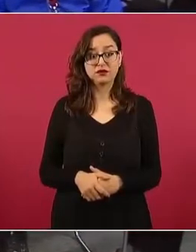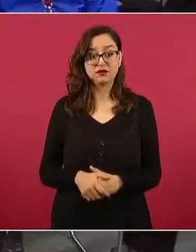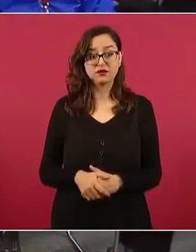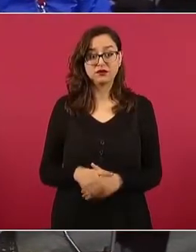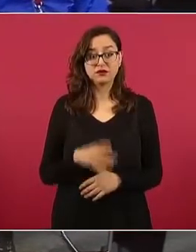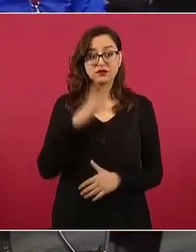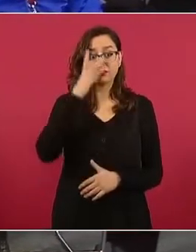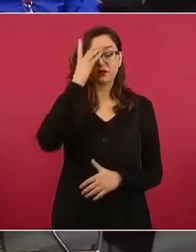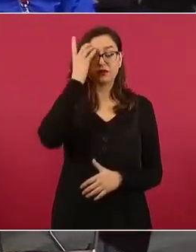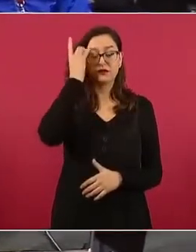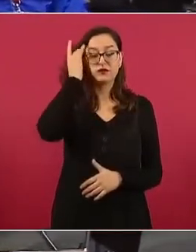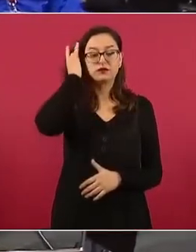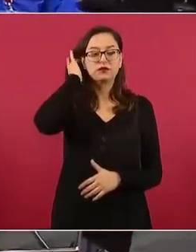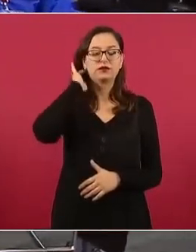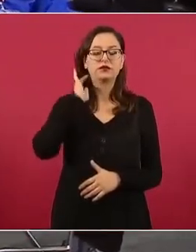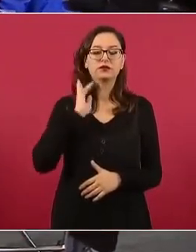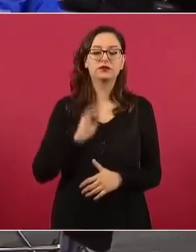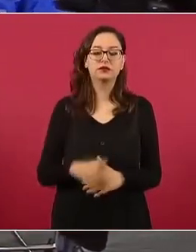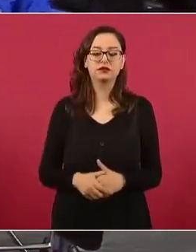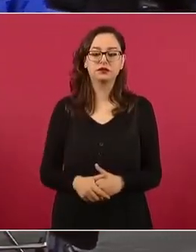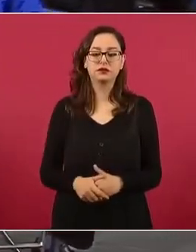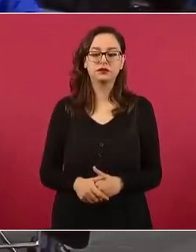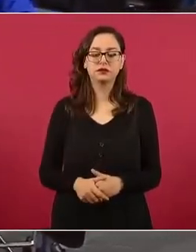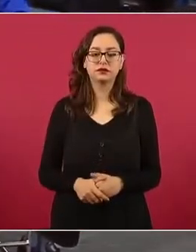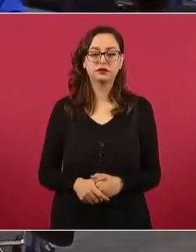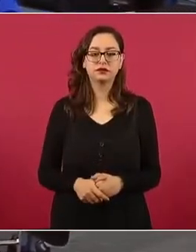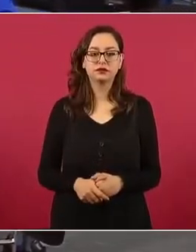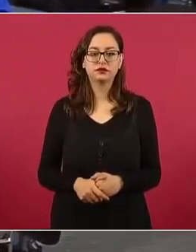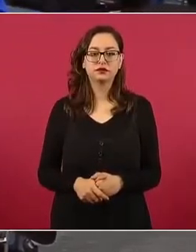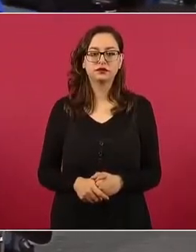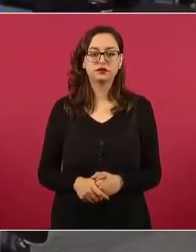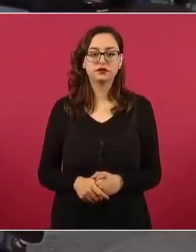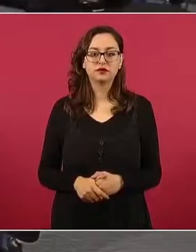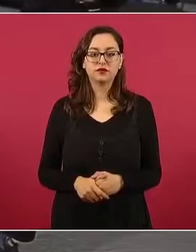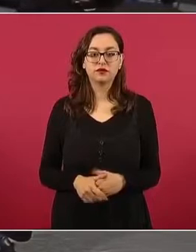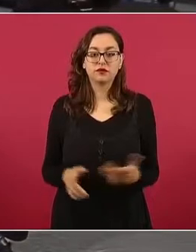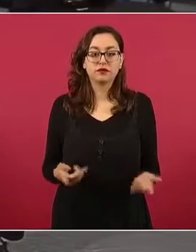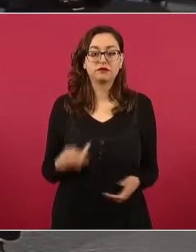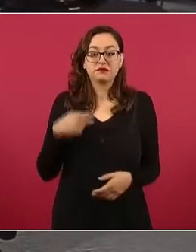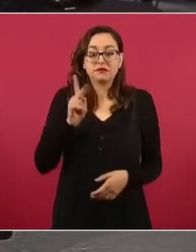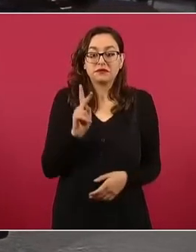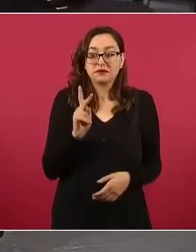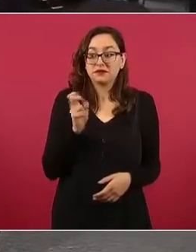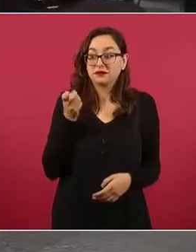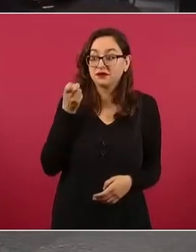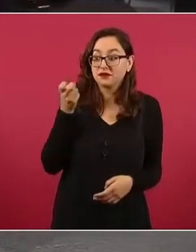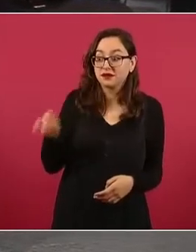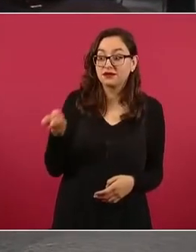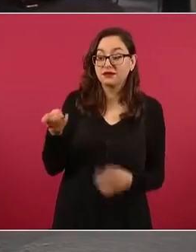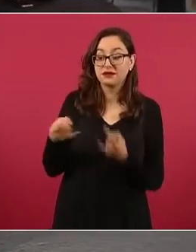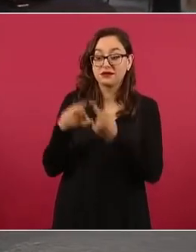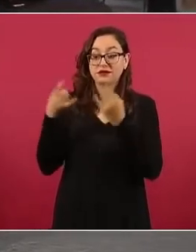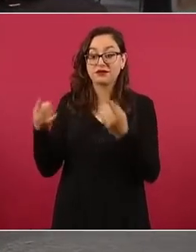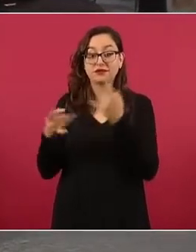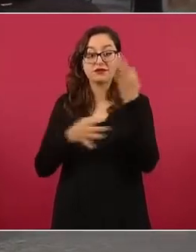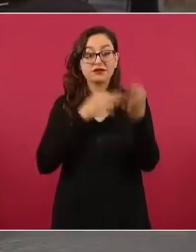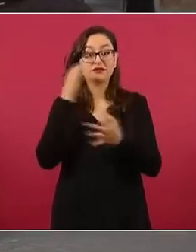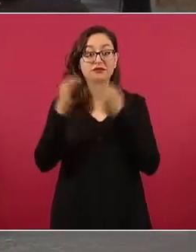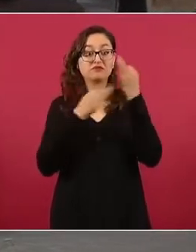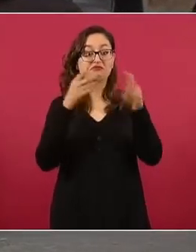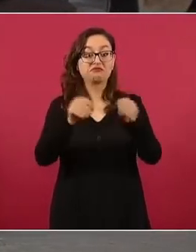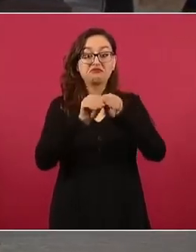Pero eso no se difunde y aunque se